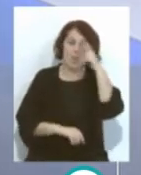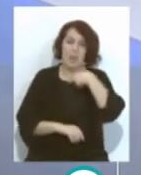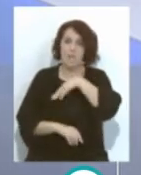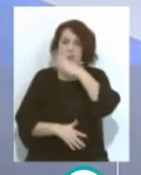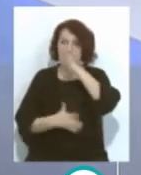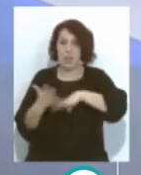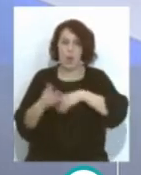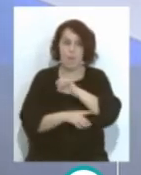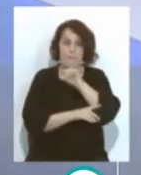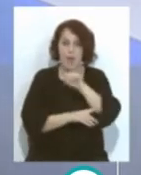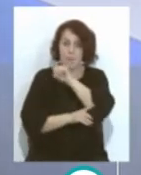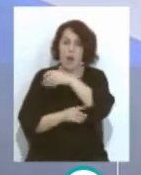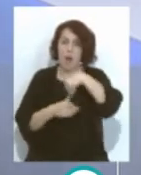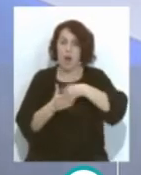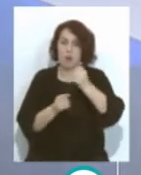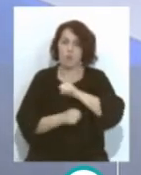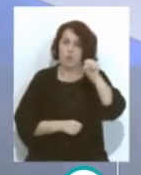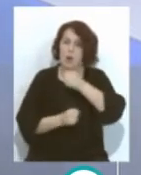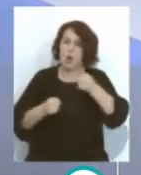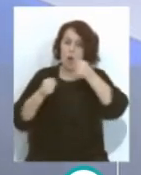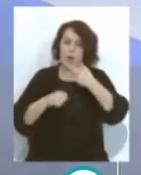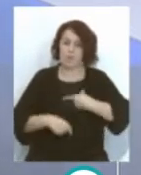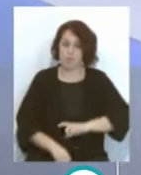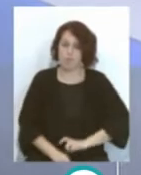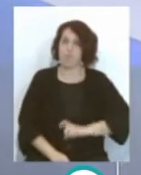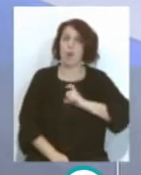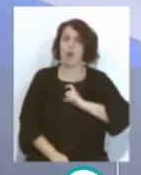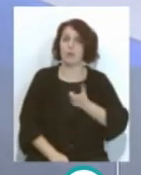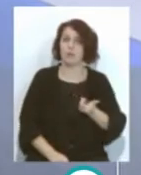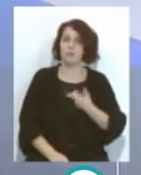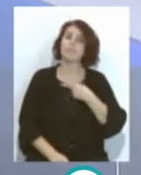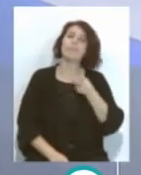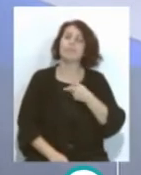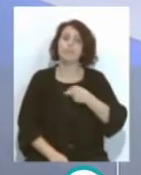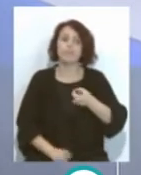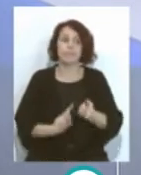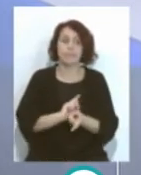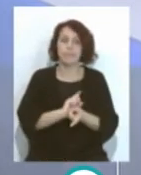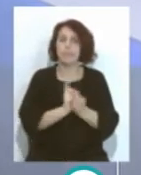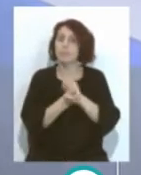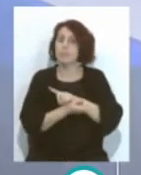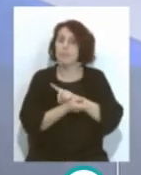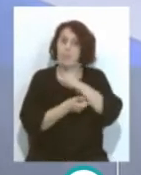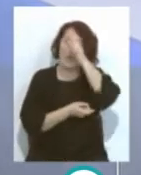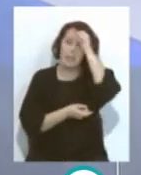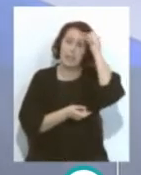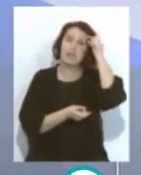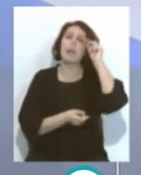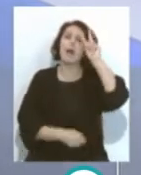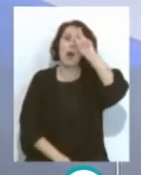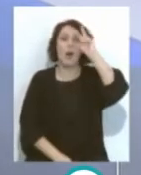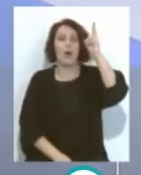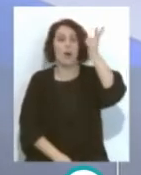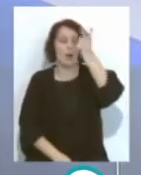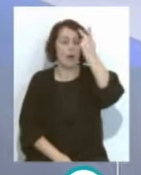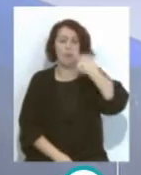Barcelona en la Supercopa Y eso lo llenó de moral Entonces cambió un poco la mentalidad La autoestima de